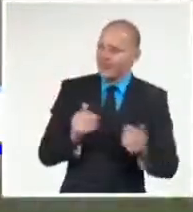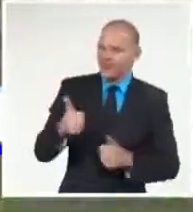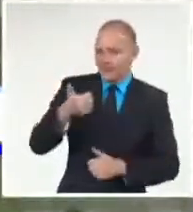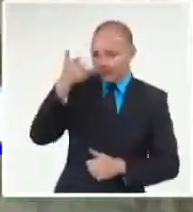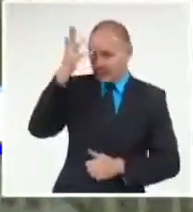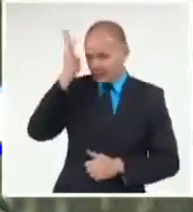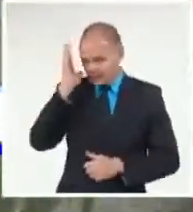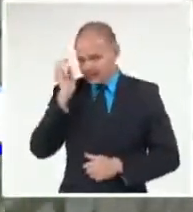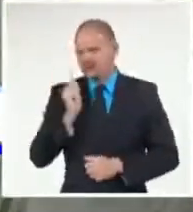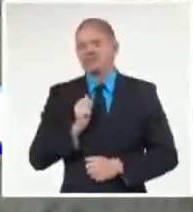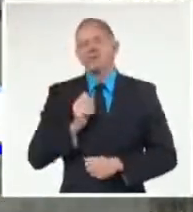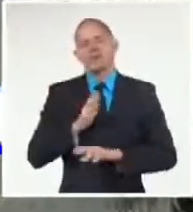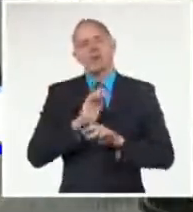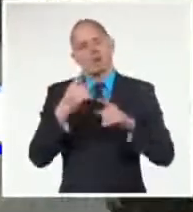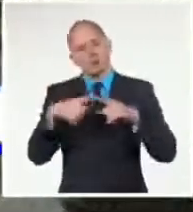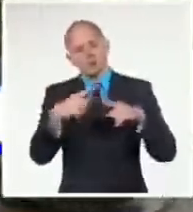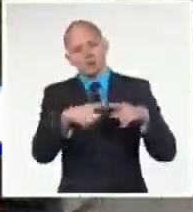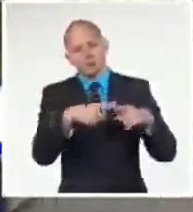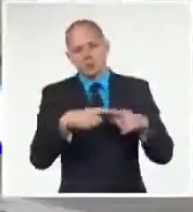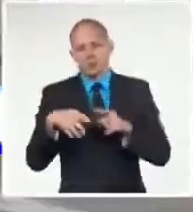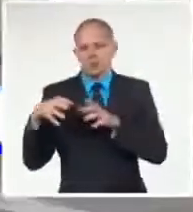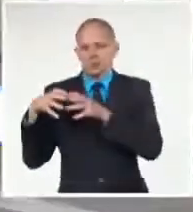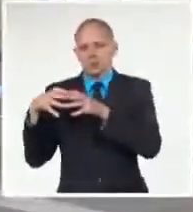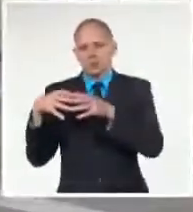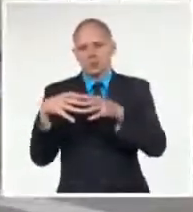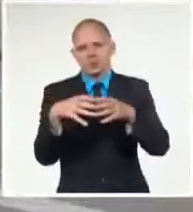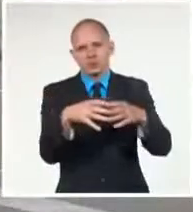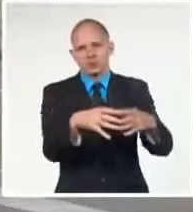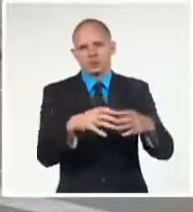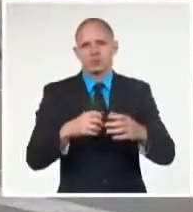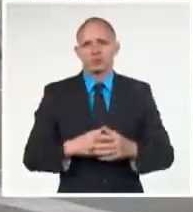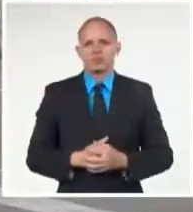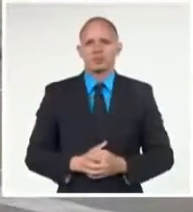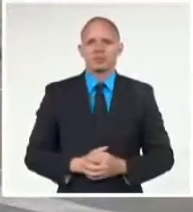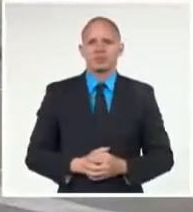de Estado cubano y la delegación que le acompaña en esta gira al Caribe.